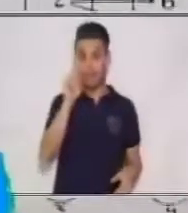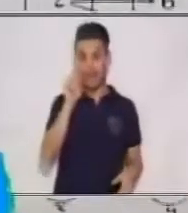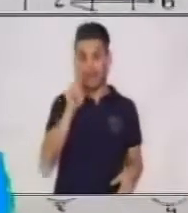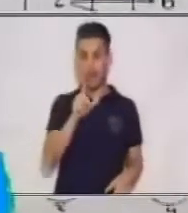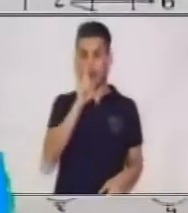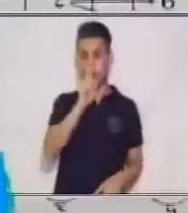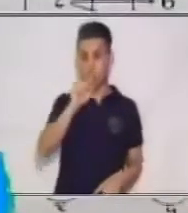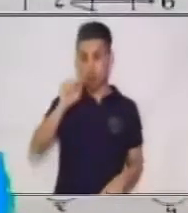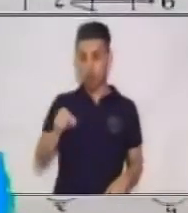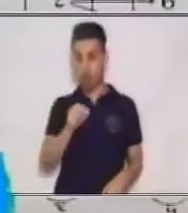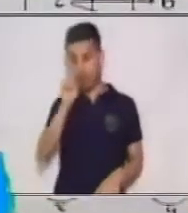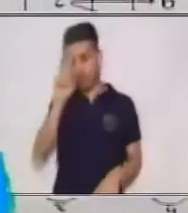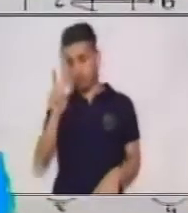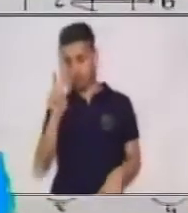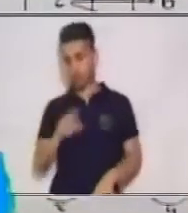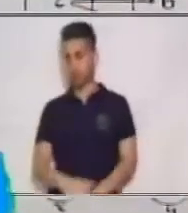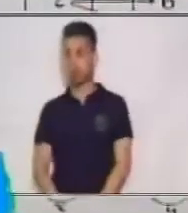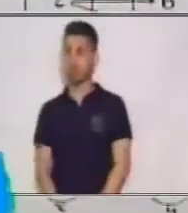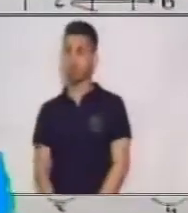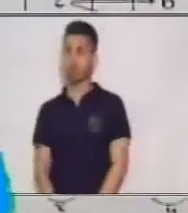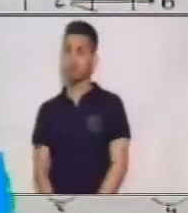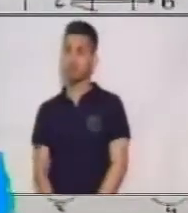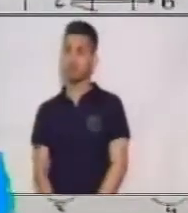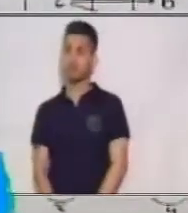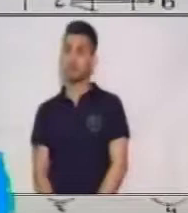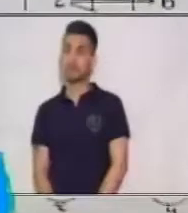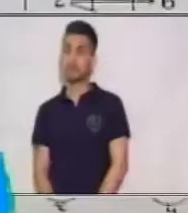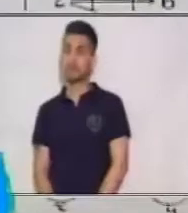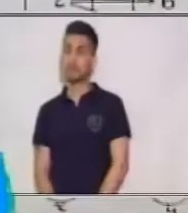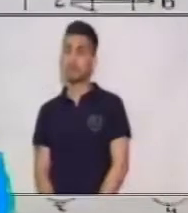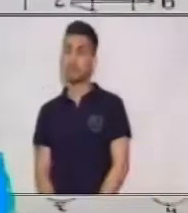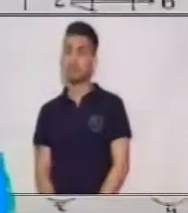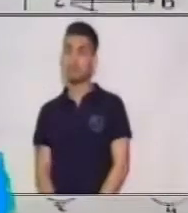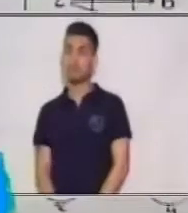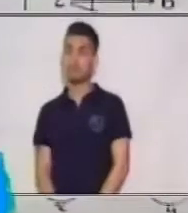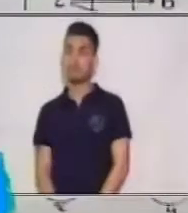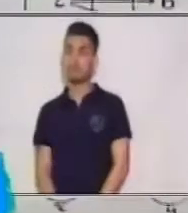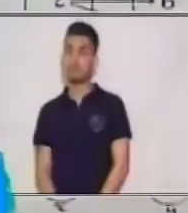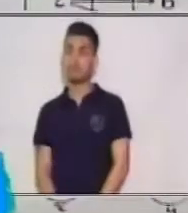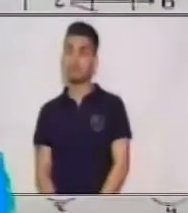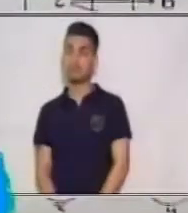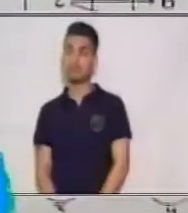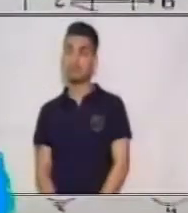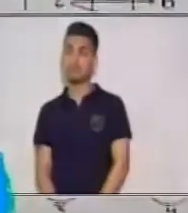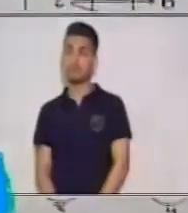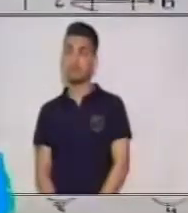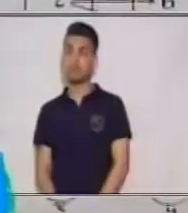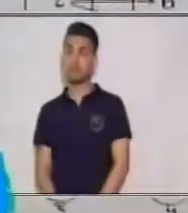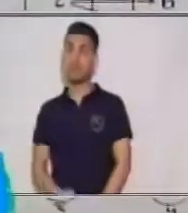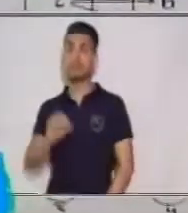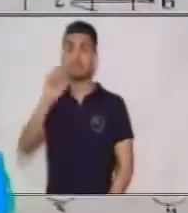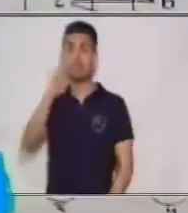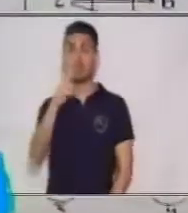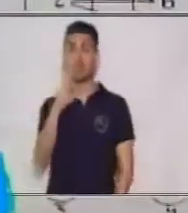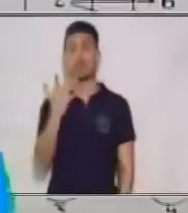1 en X y 2 en Y. Y la segunda pareja ordenada es